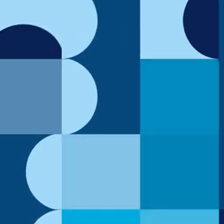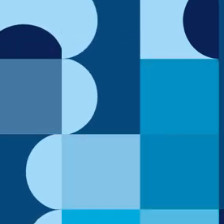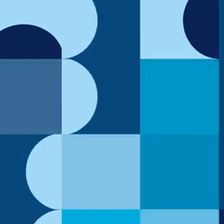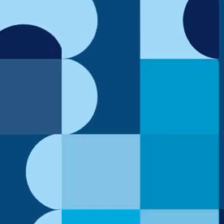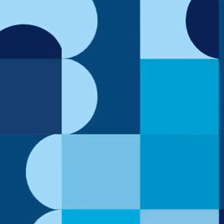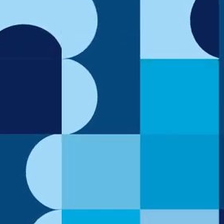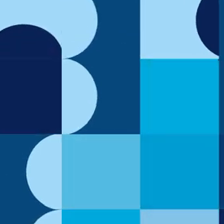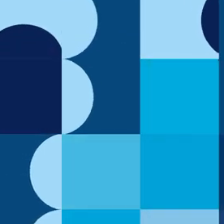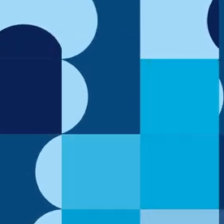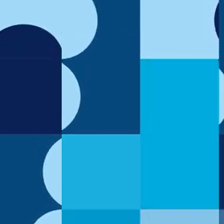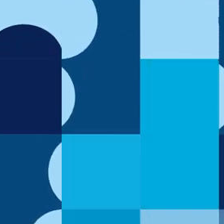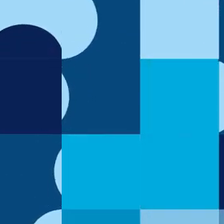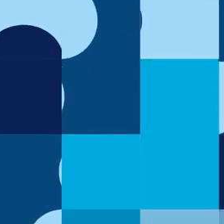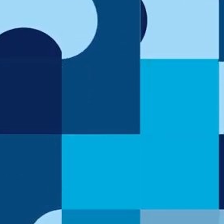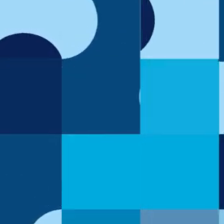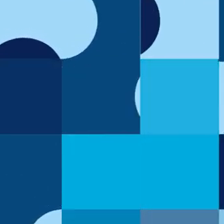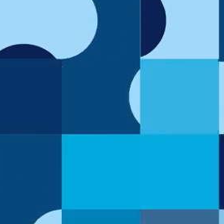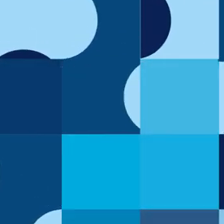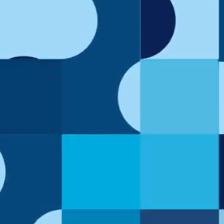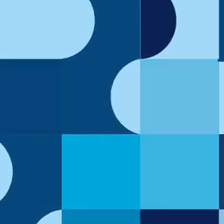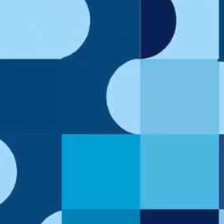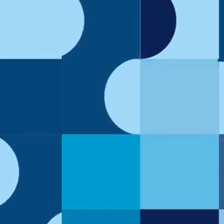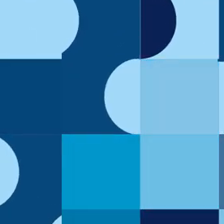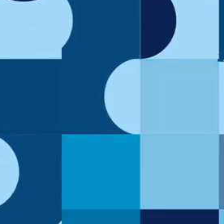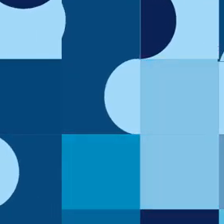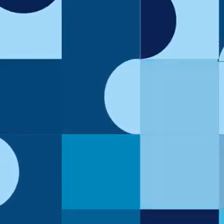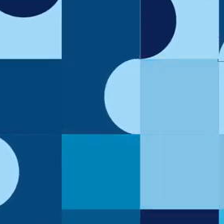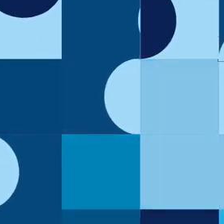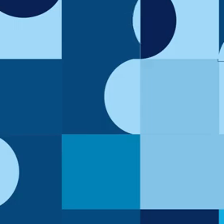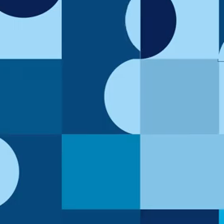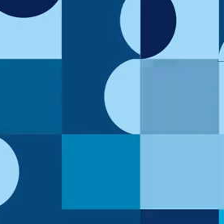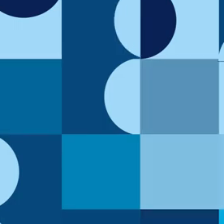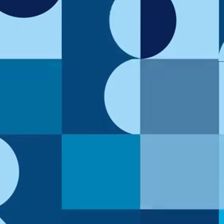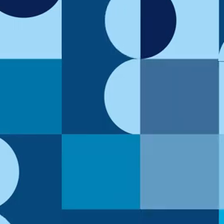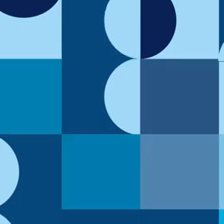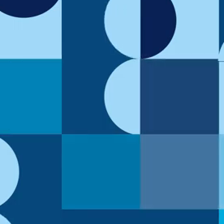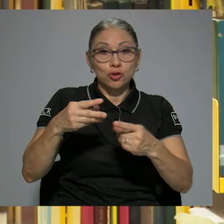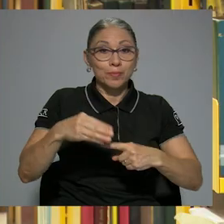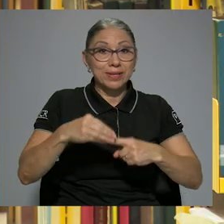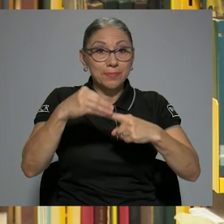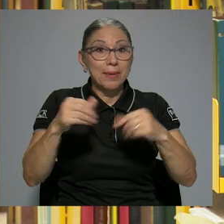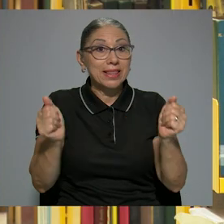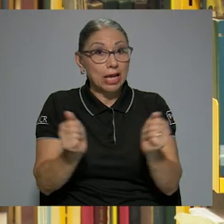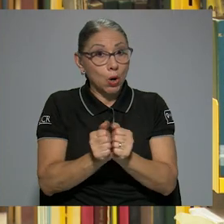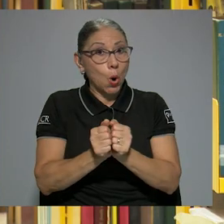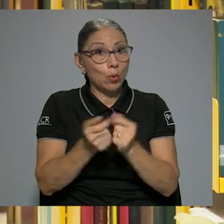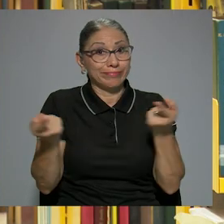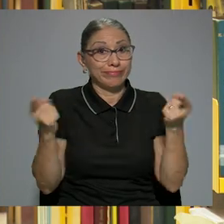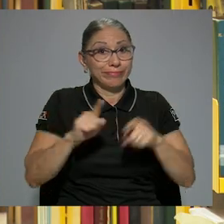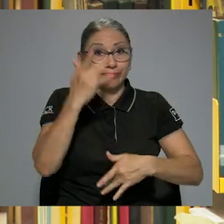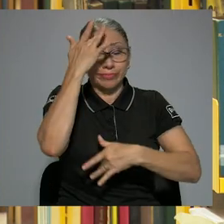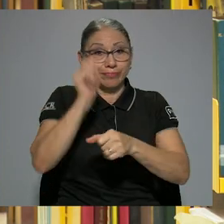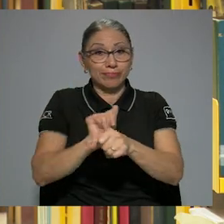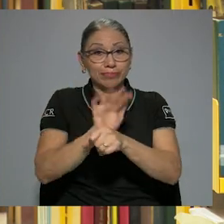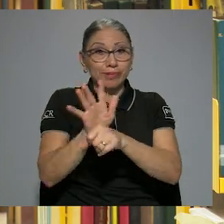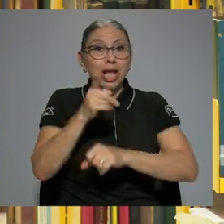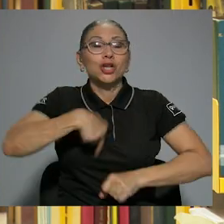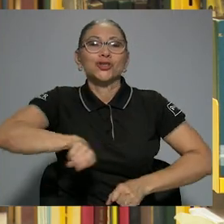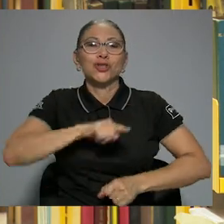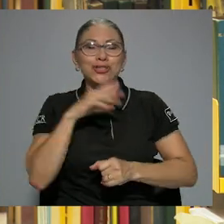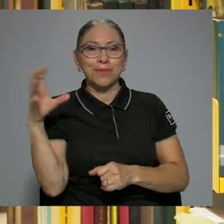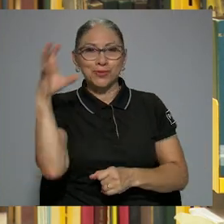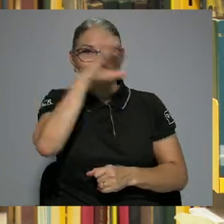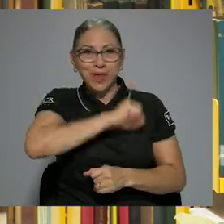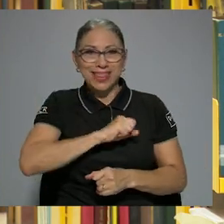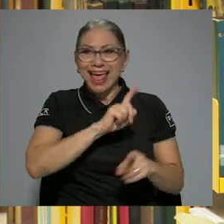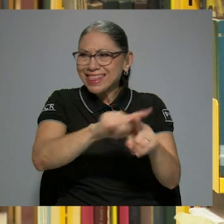Paraíso, la sede del Atlántico y la sede del Caribe. En los últimos años, principalmente con el empuje de la pandemia,